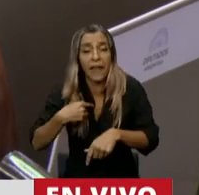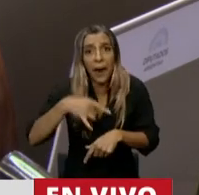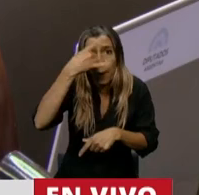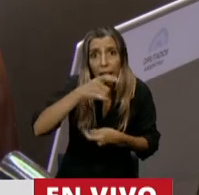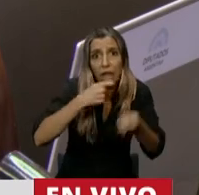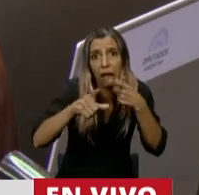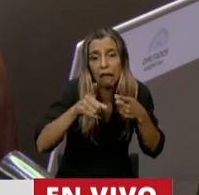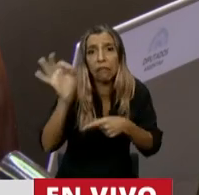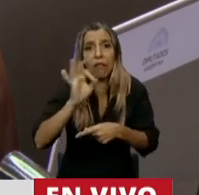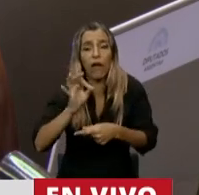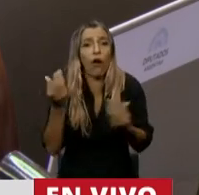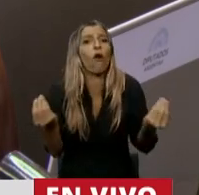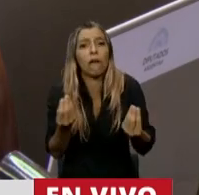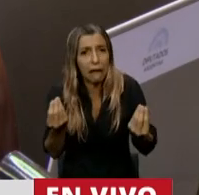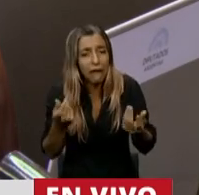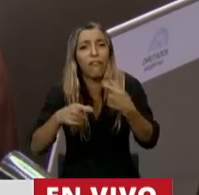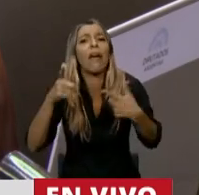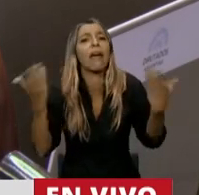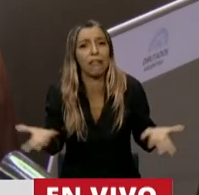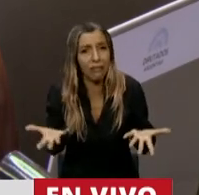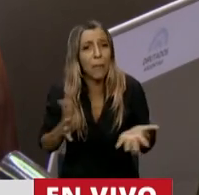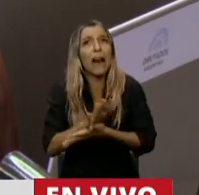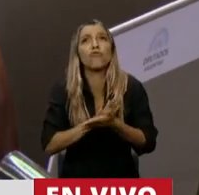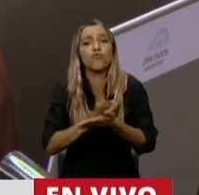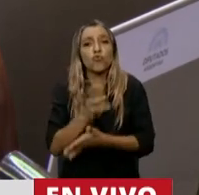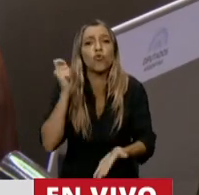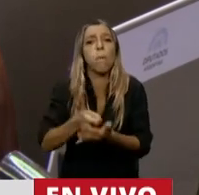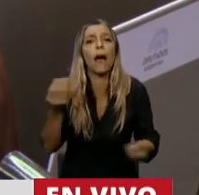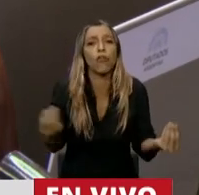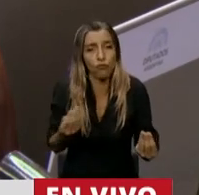no va a encarar la próxima campaña agrícola, no lo sé.